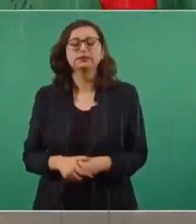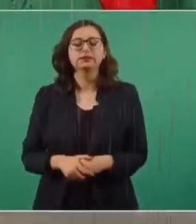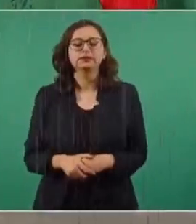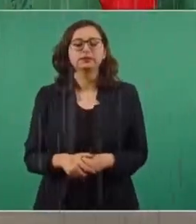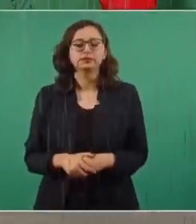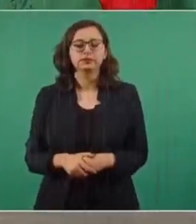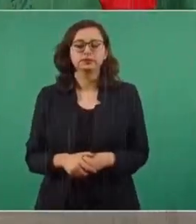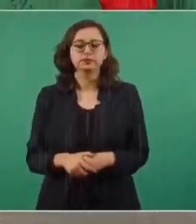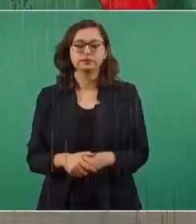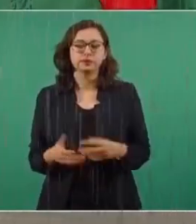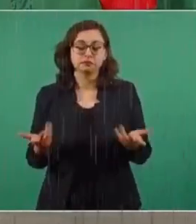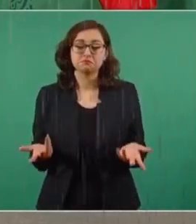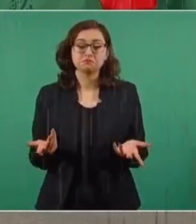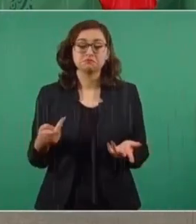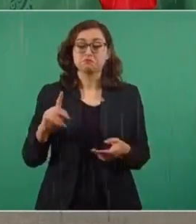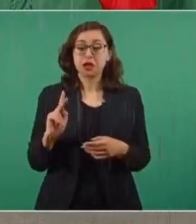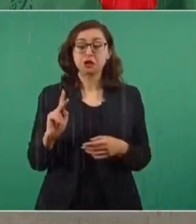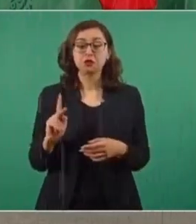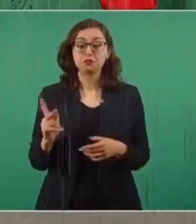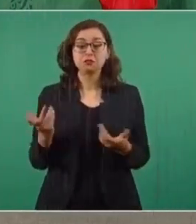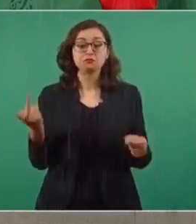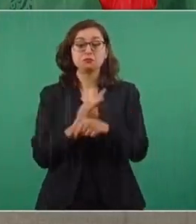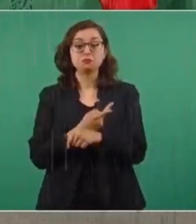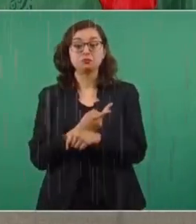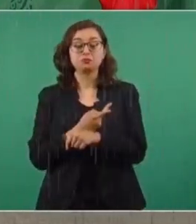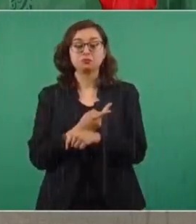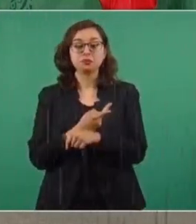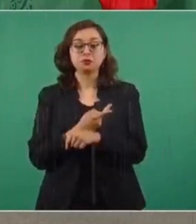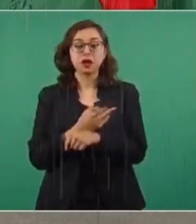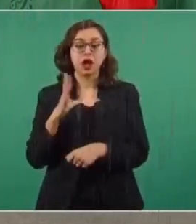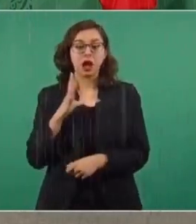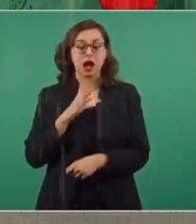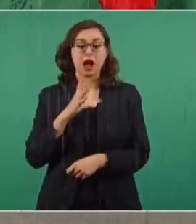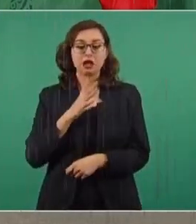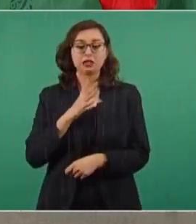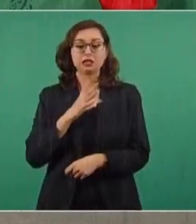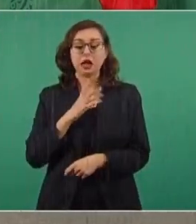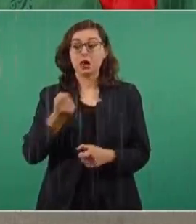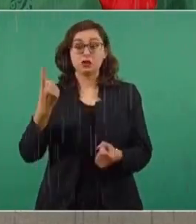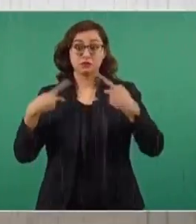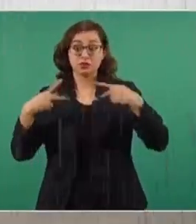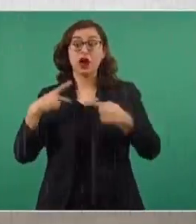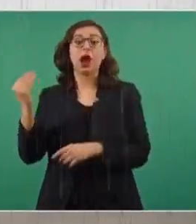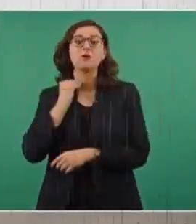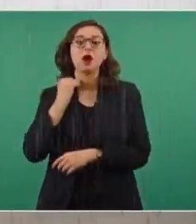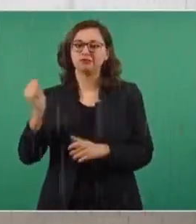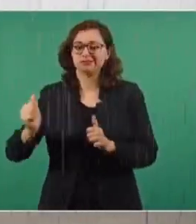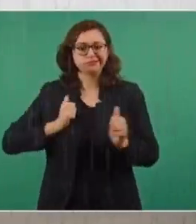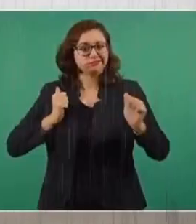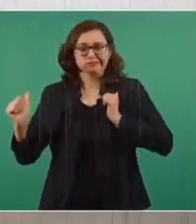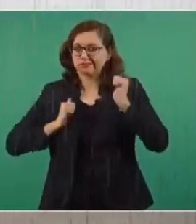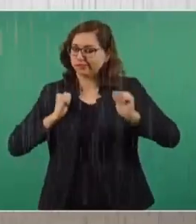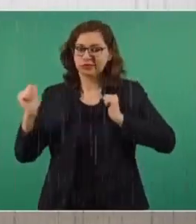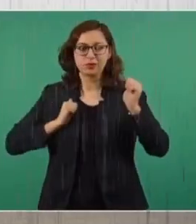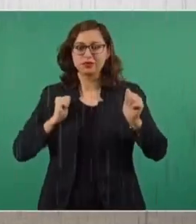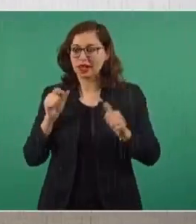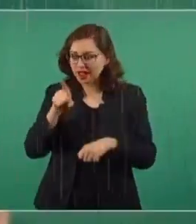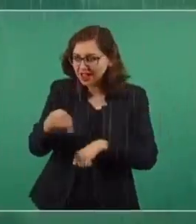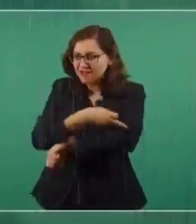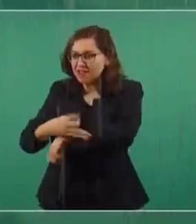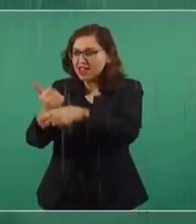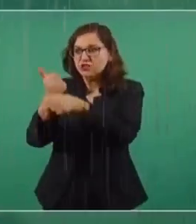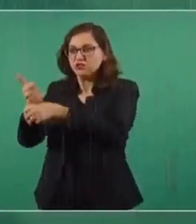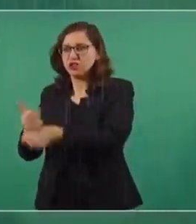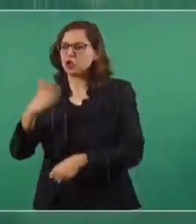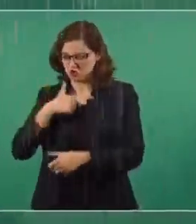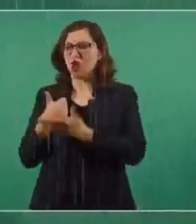Que no hace falta, porque ya de estos abogados que sacan raja del dolor humano, que les interesa el